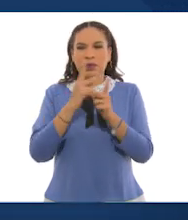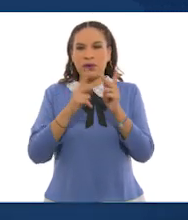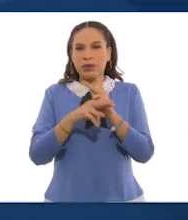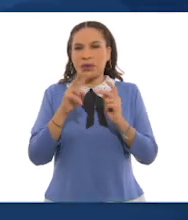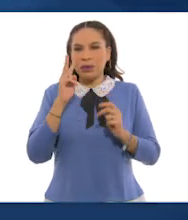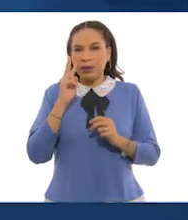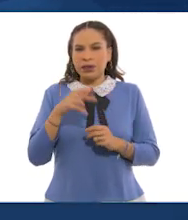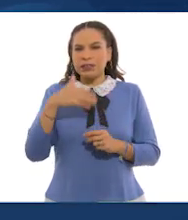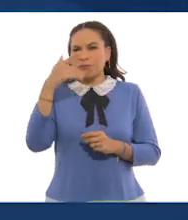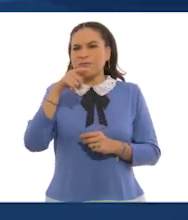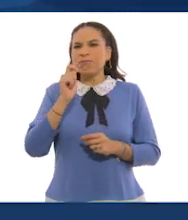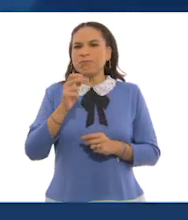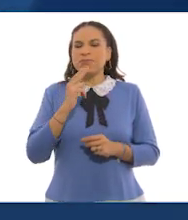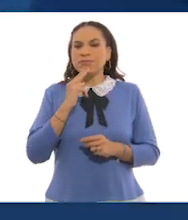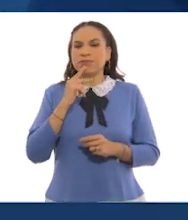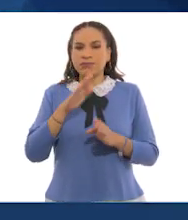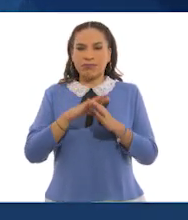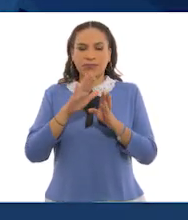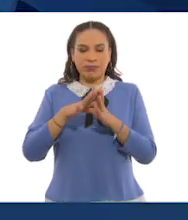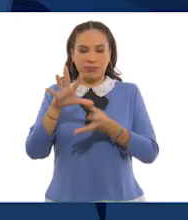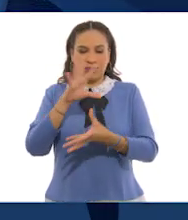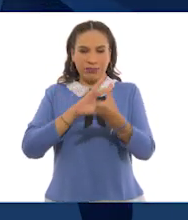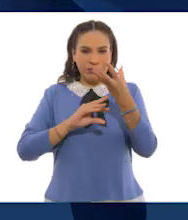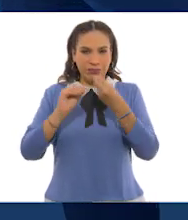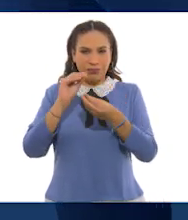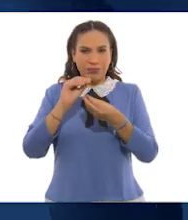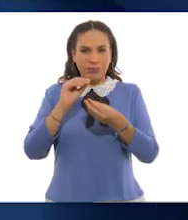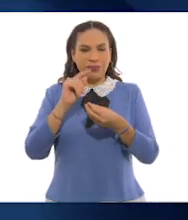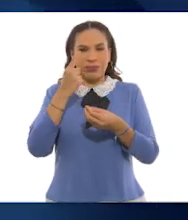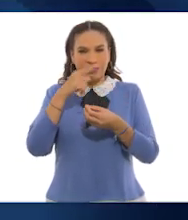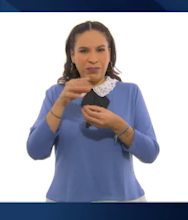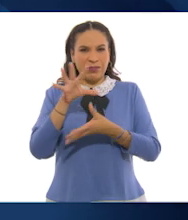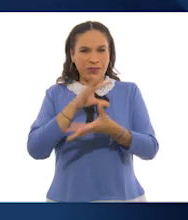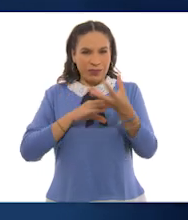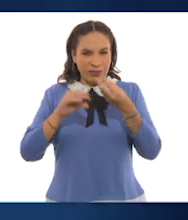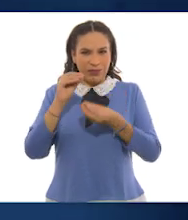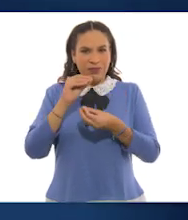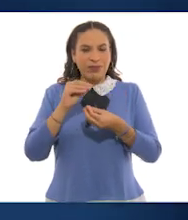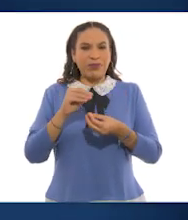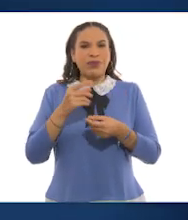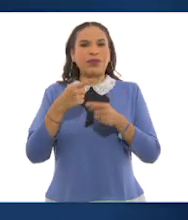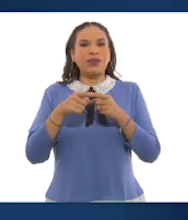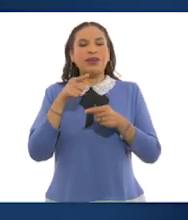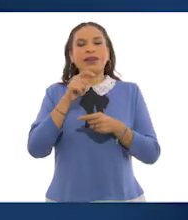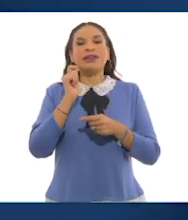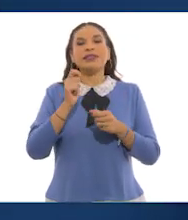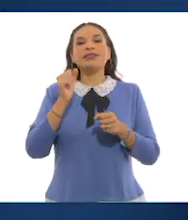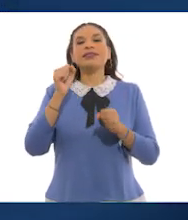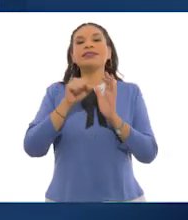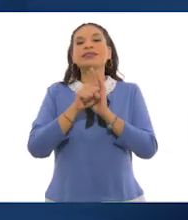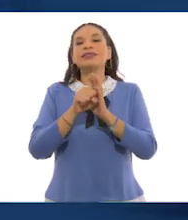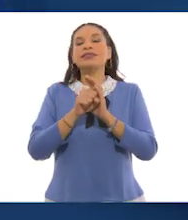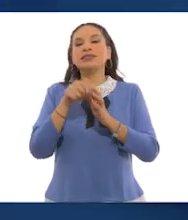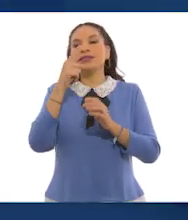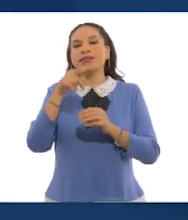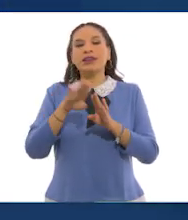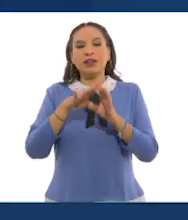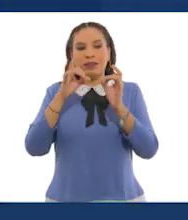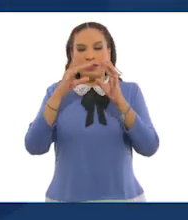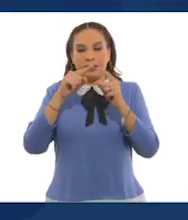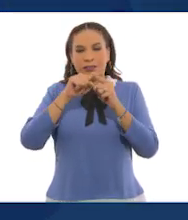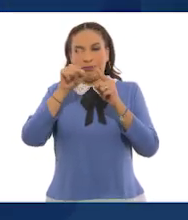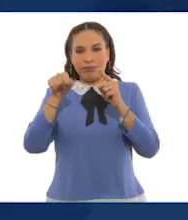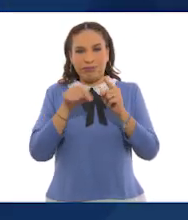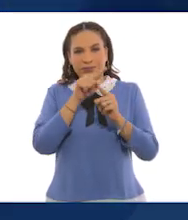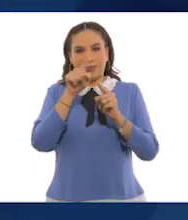y sé que tiene que ver con el reciclaje. Así es, Juan Carlos. Es el símbolo universal del reciclaje